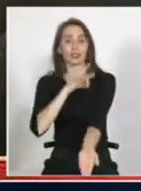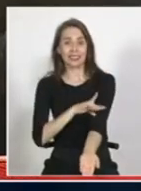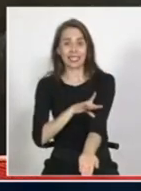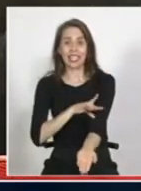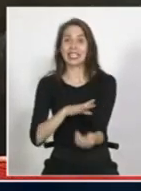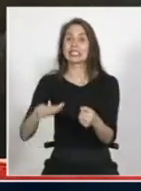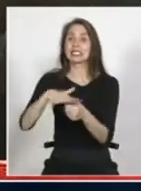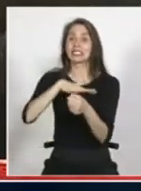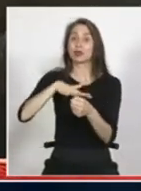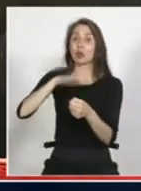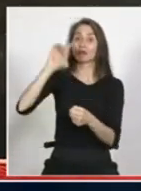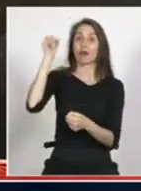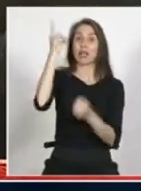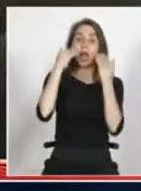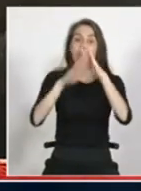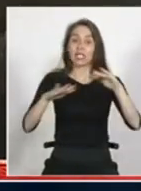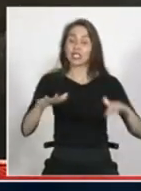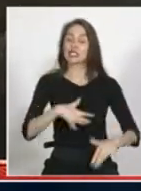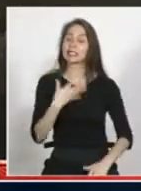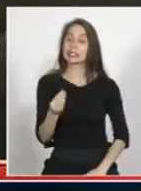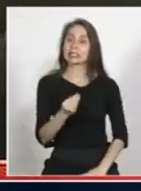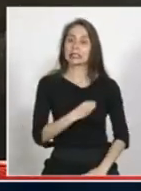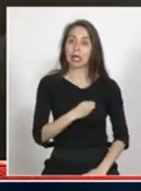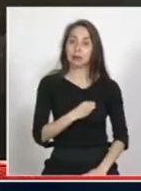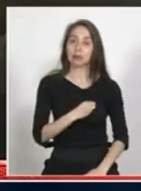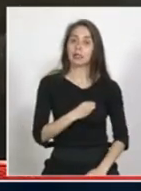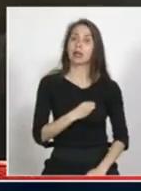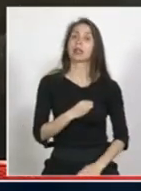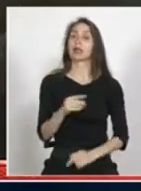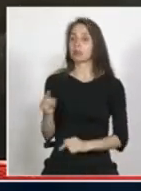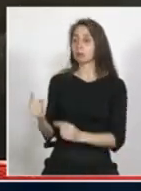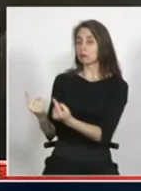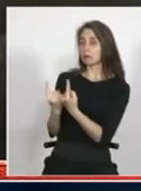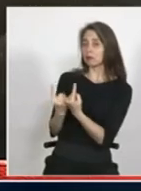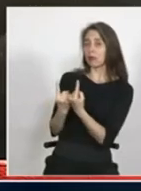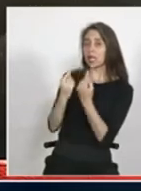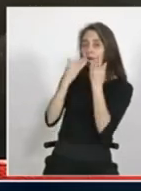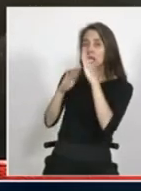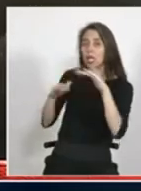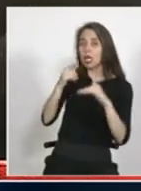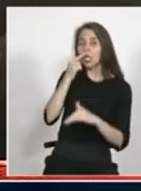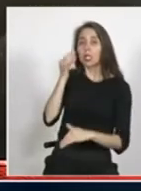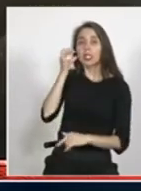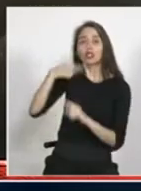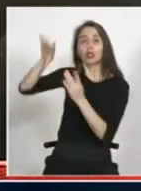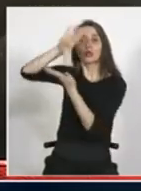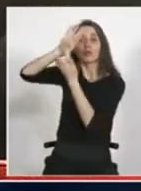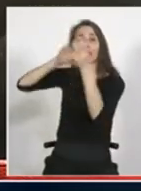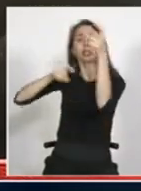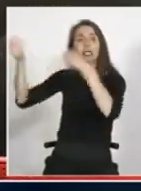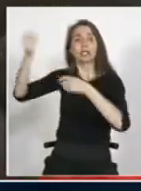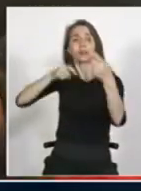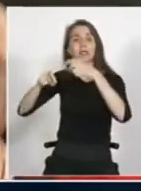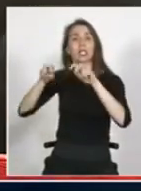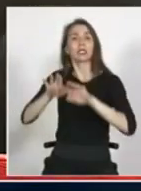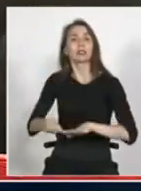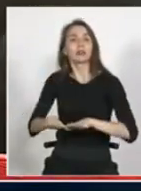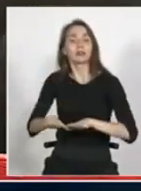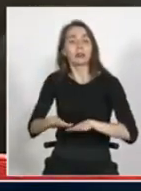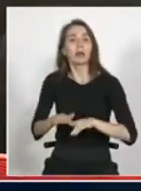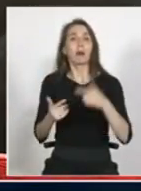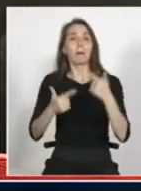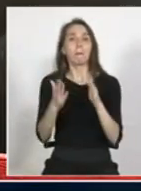en general es lamentable, bueno, y en ese escenario se ubican las niñas y los niños migrantes. Por lo tanto, las políticas de infancia en general